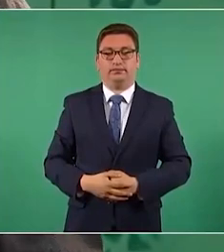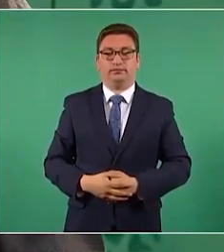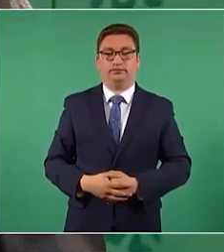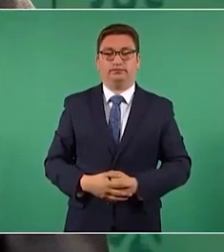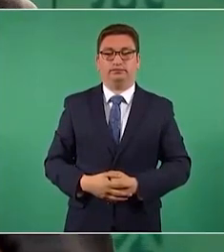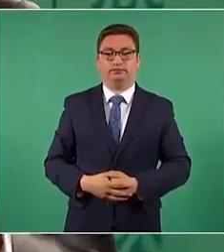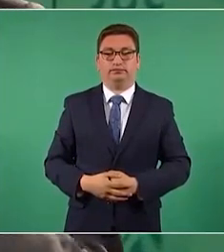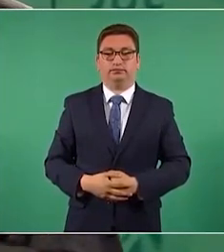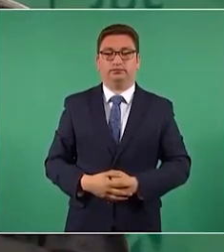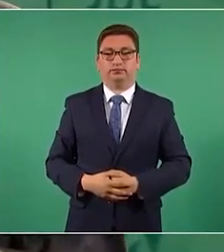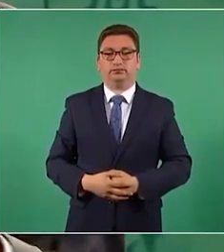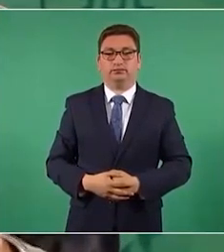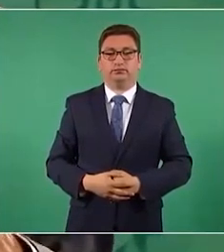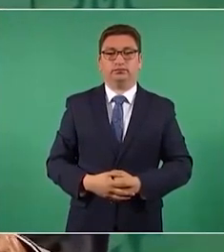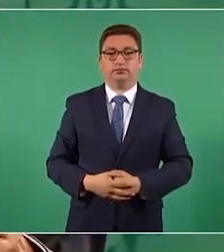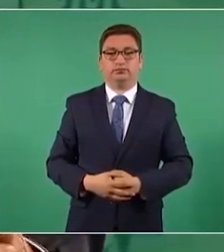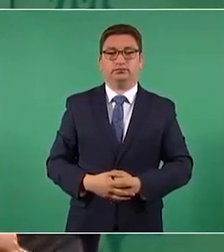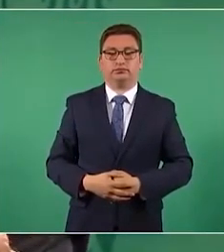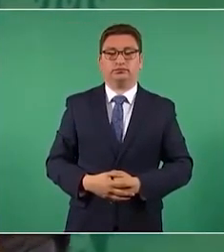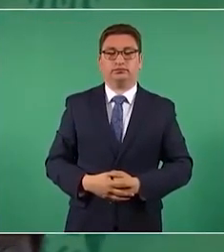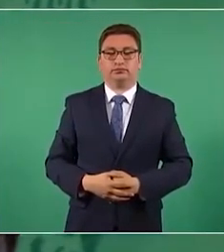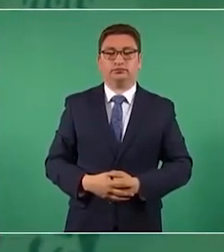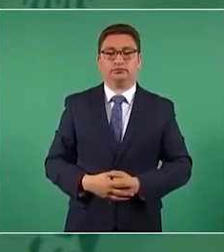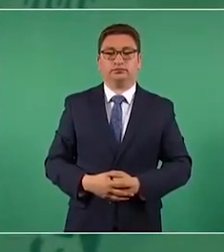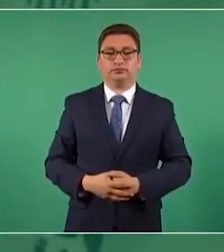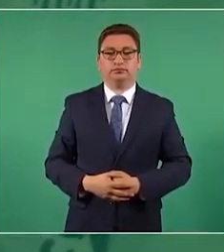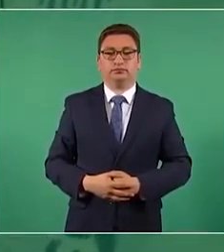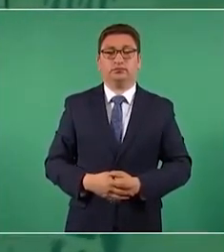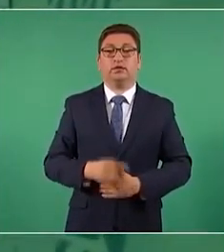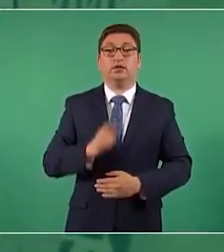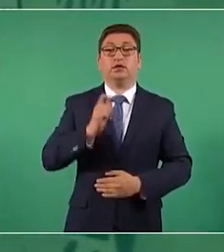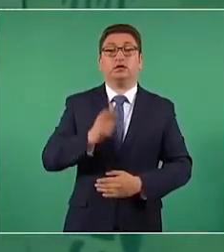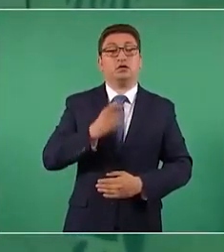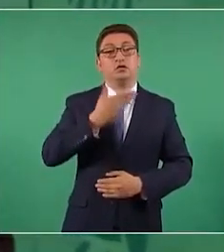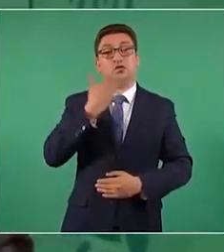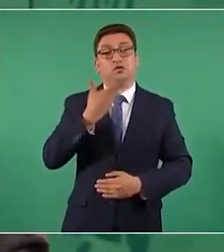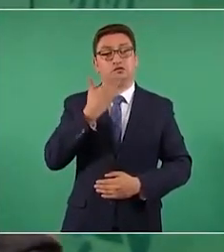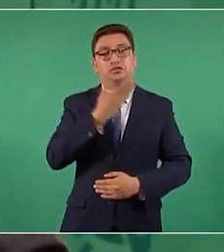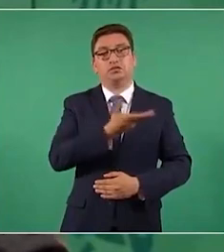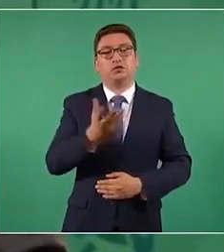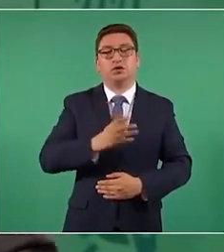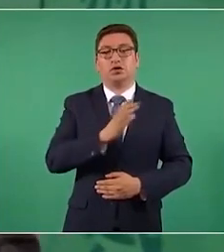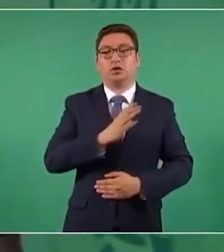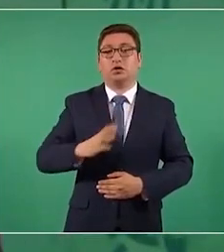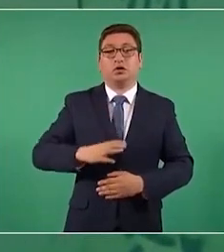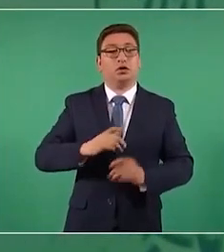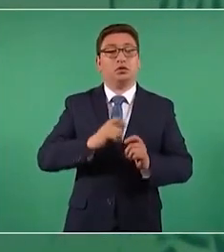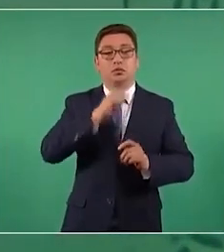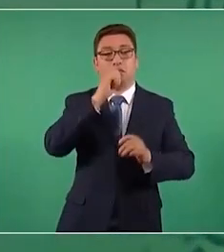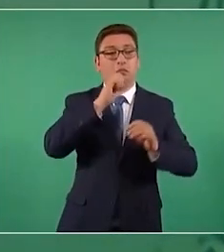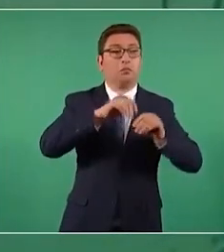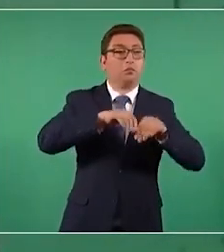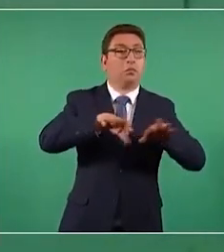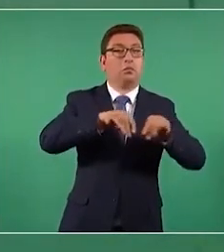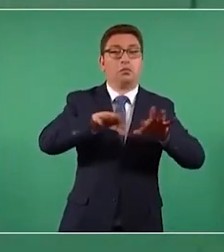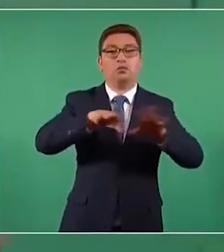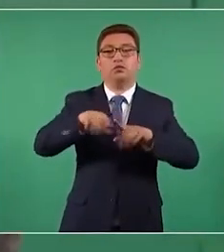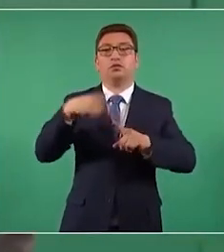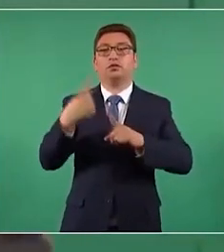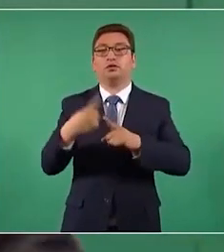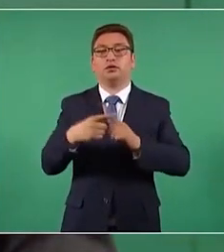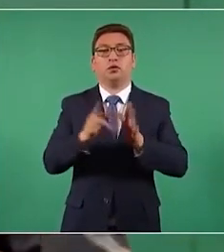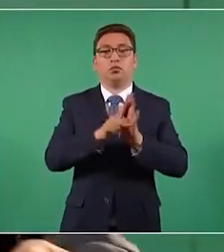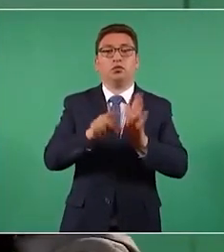Era la candidatura de los medios de información y en particular la candidatura de la